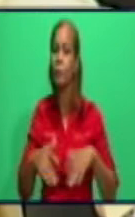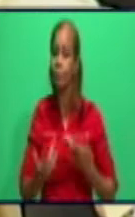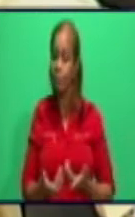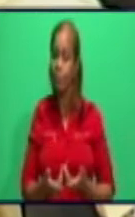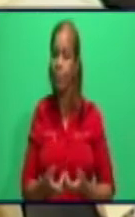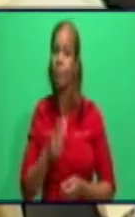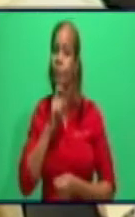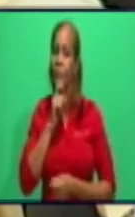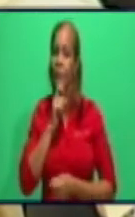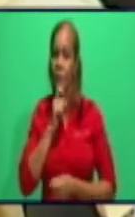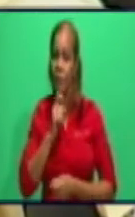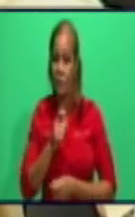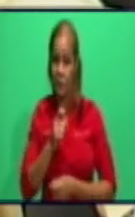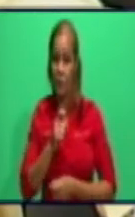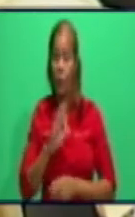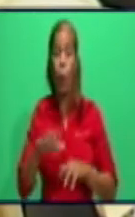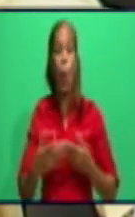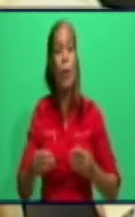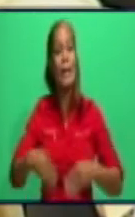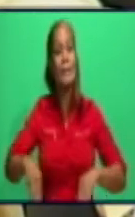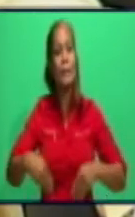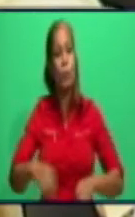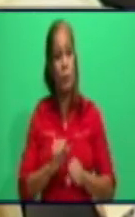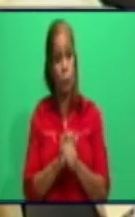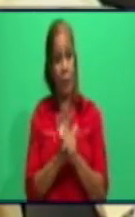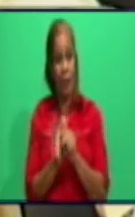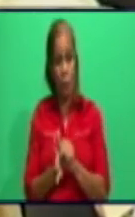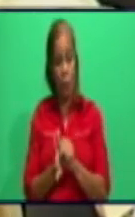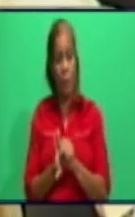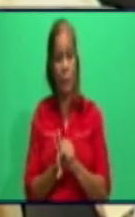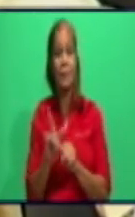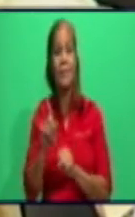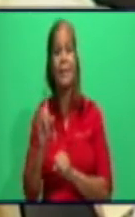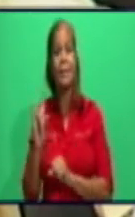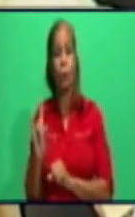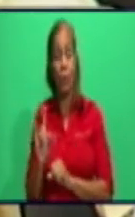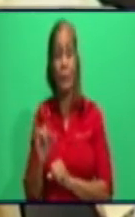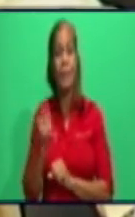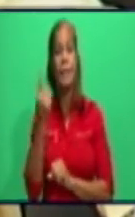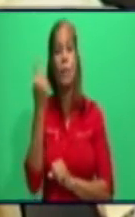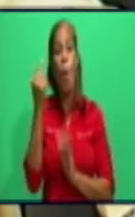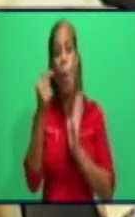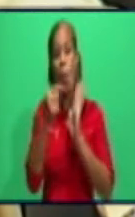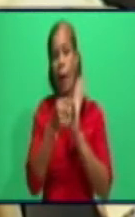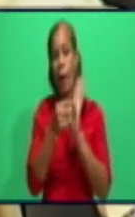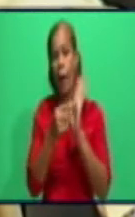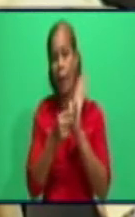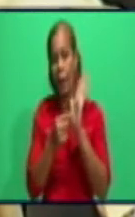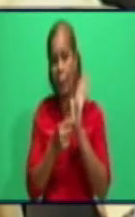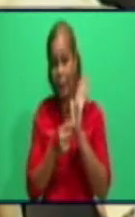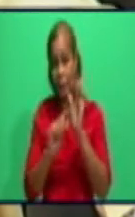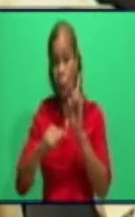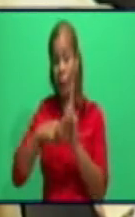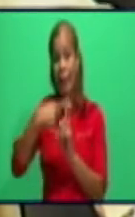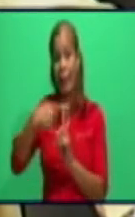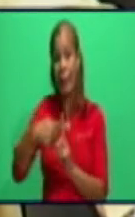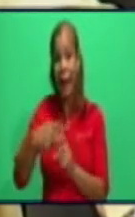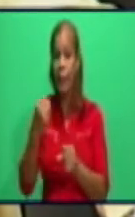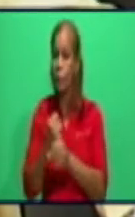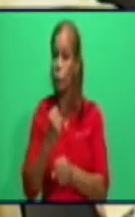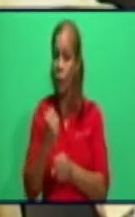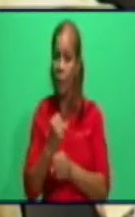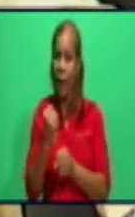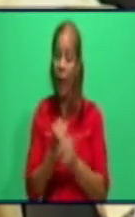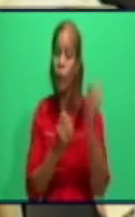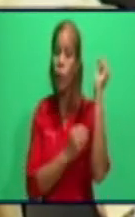con la situación de la pandemia. Y bueno, uno de los elementos que más hemos trabajado con fuerza en los